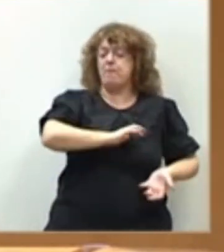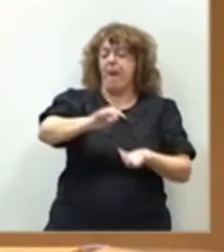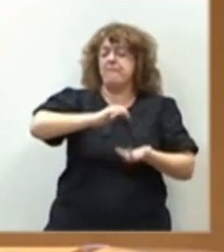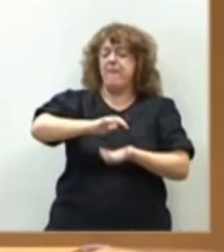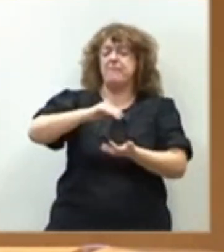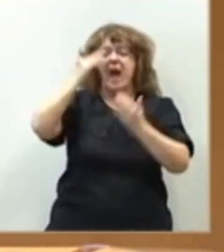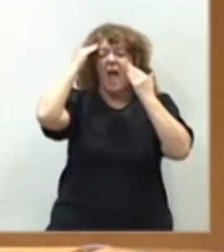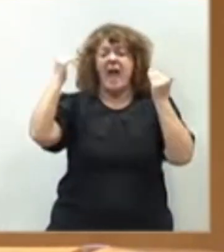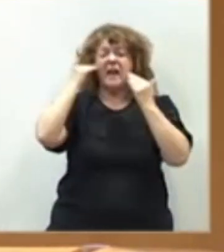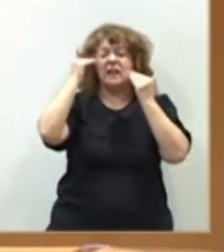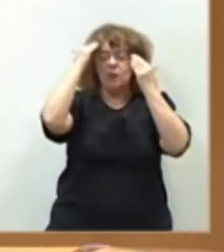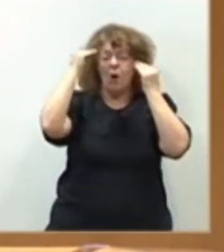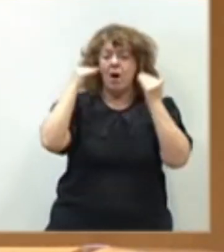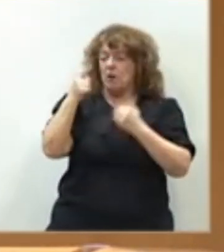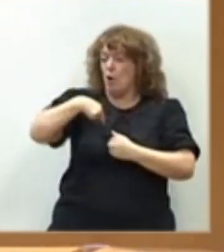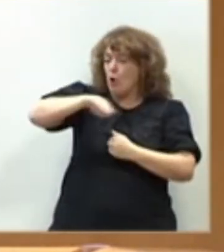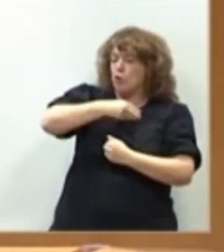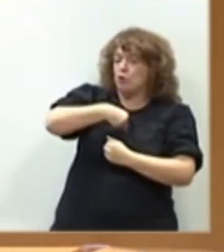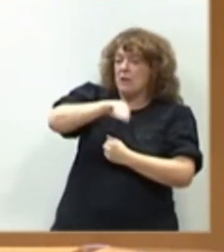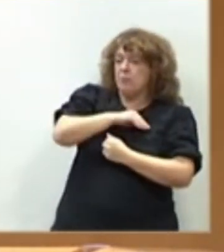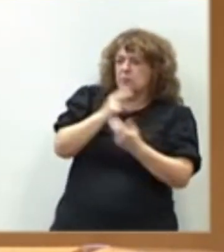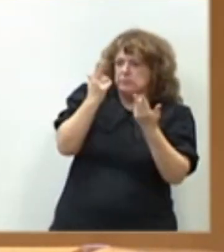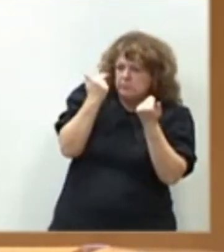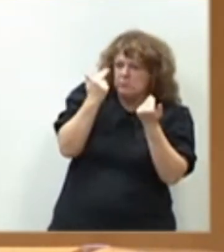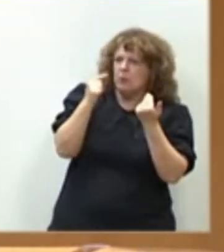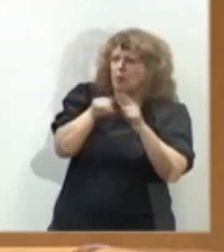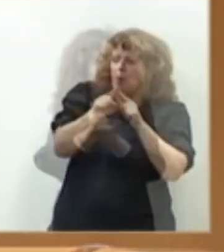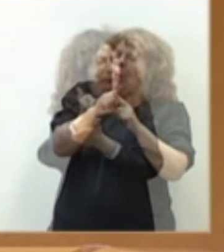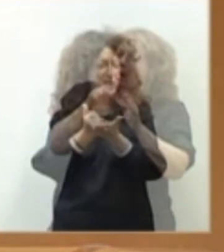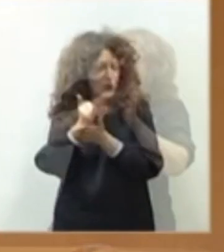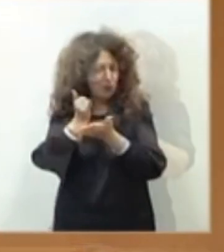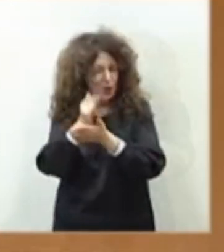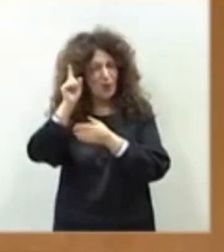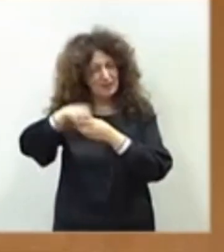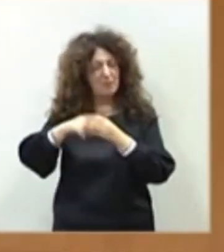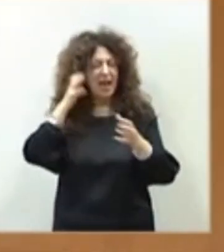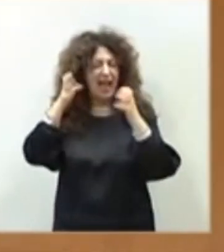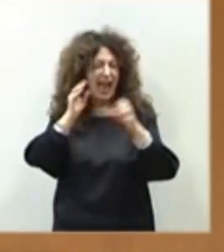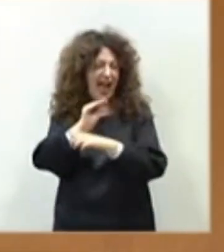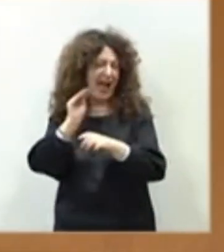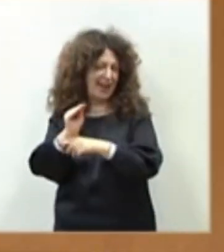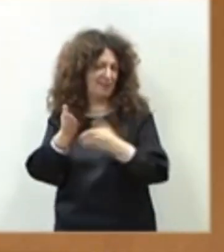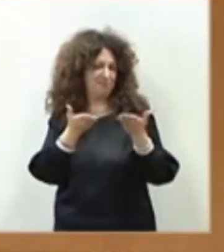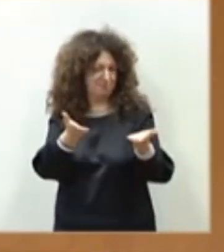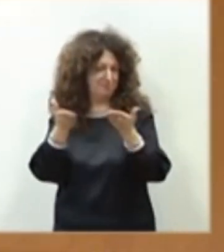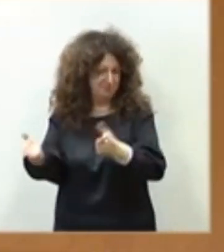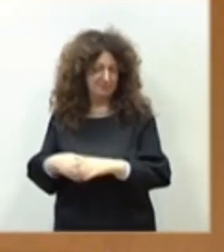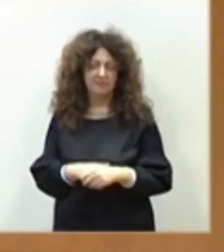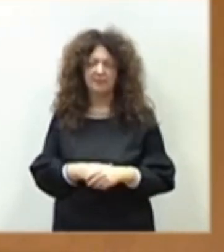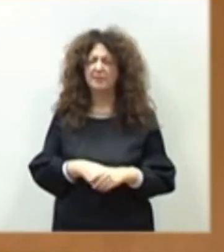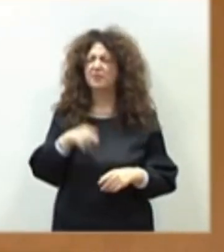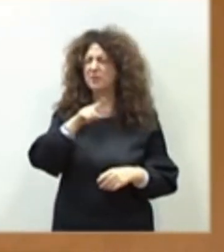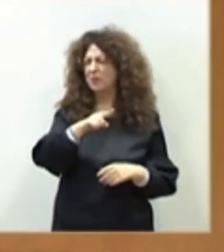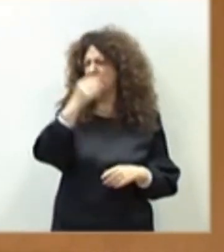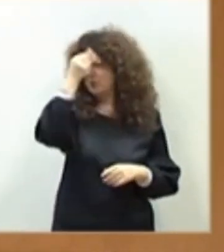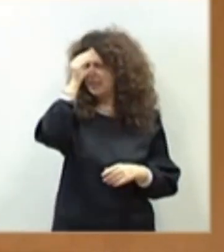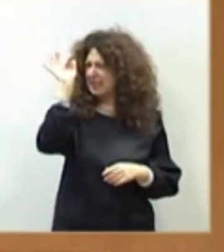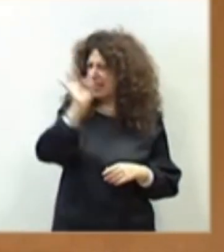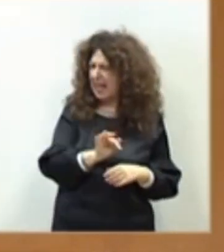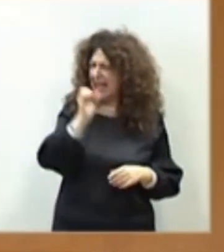mientras que nosotros nos vemos sometidos a incesantes regulaciones. Usted ha empezado aquí su intervención